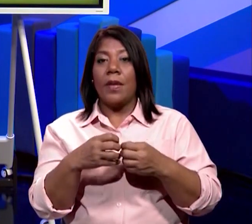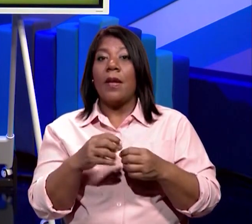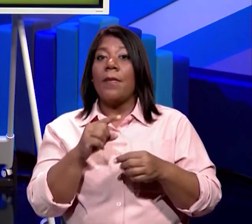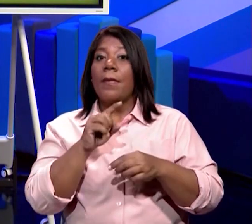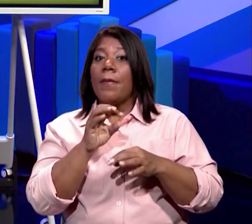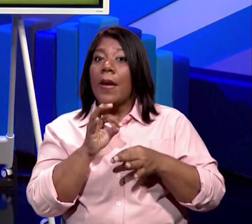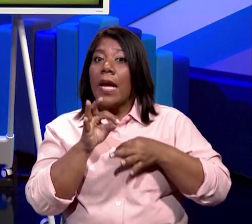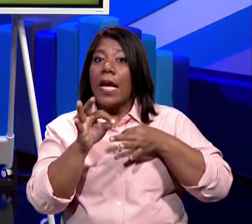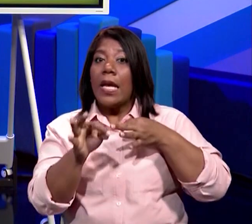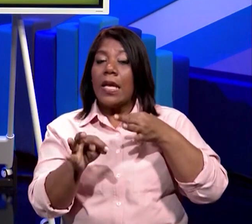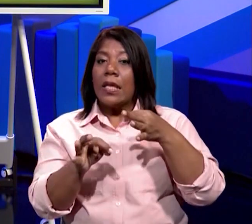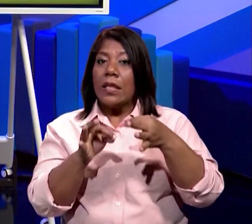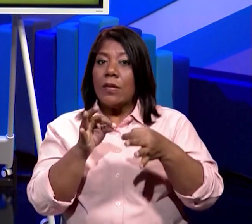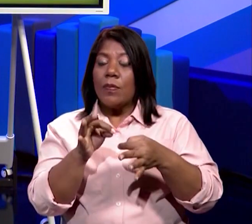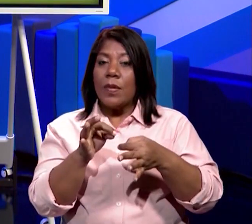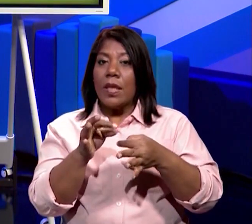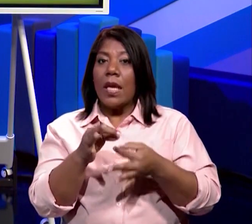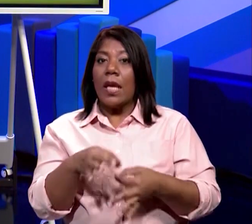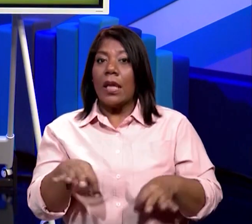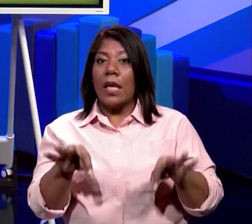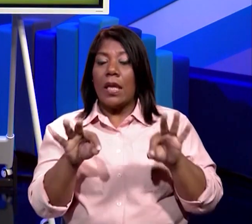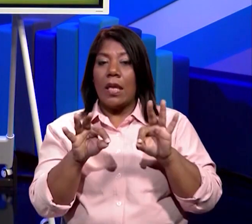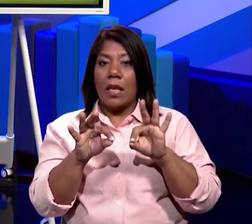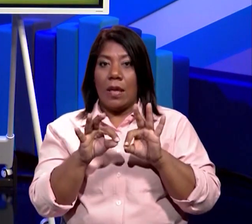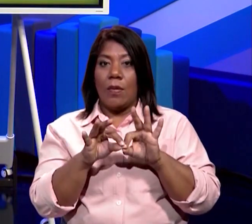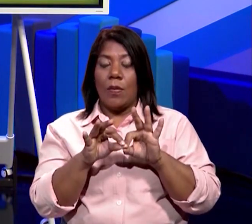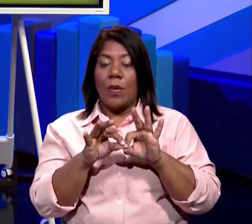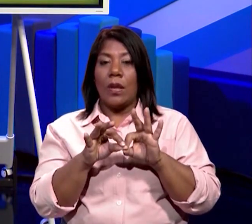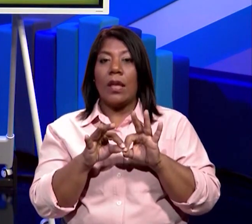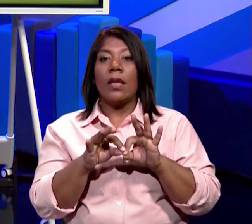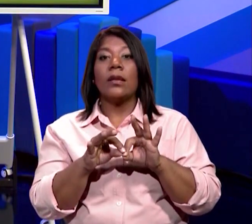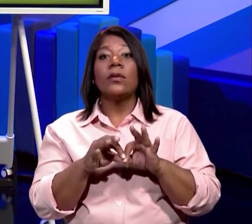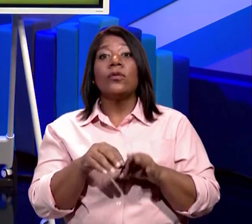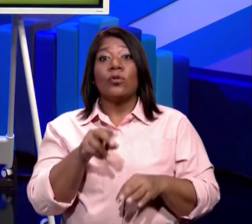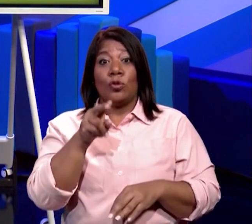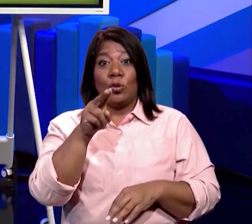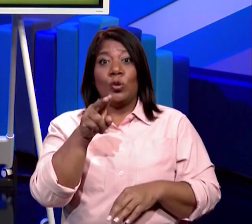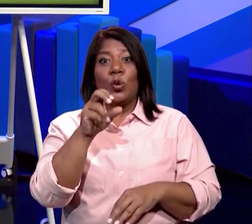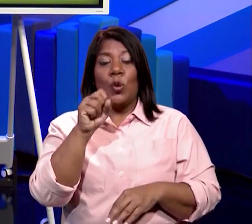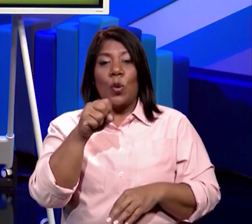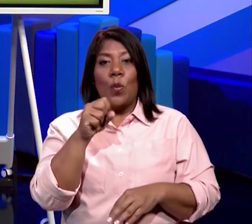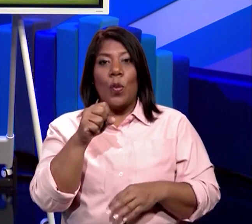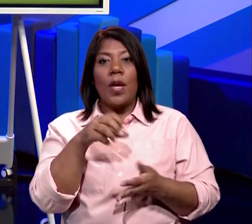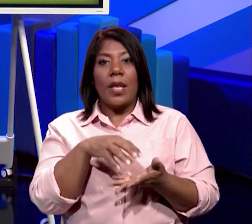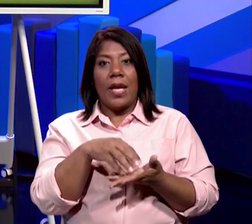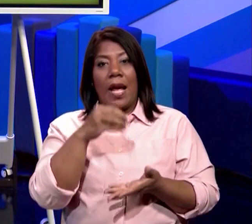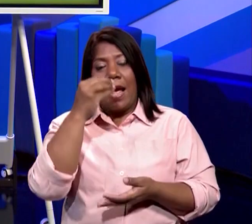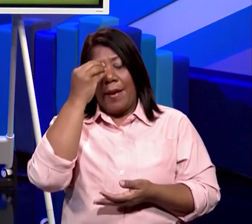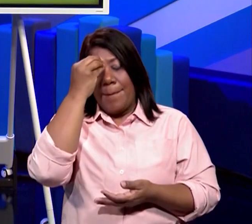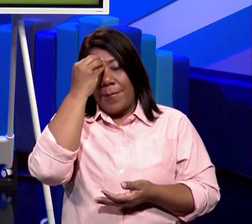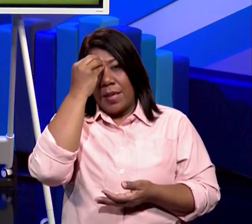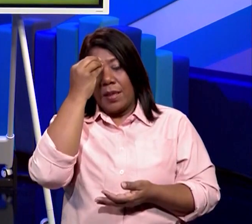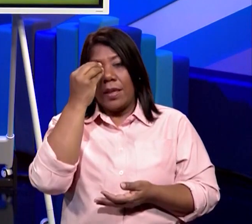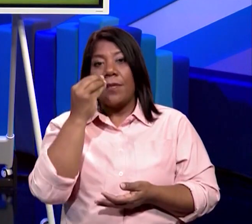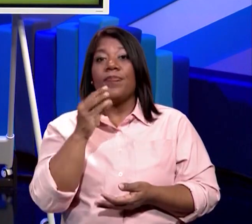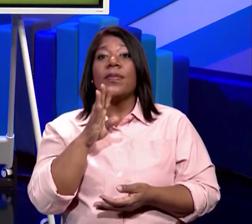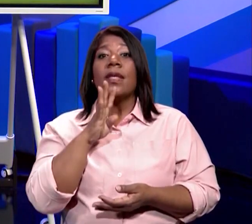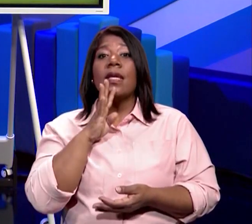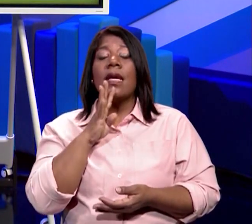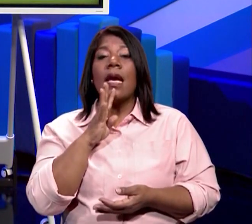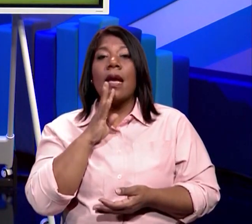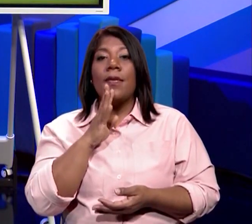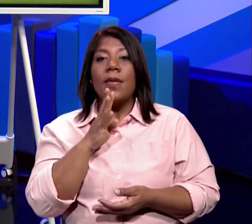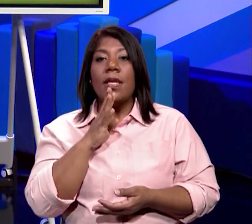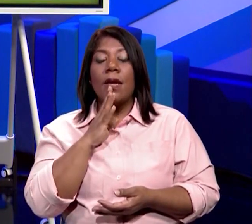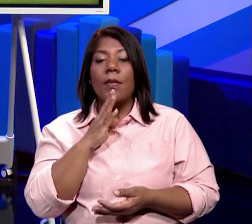aquí para hacerle mención de algo que más adelante ustedes lo van a profundizar. Y es cuando hablamos